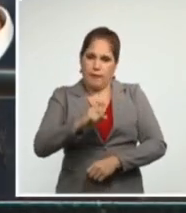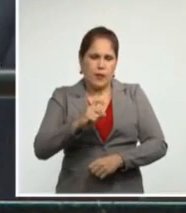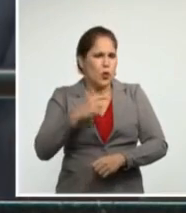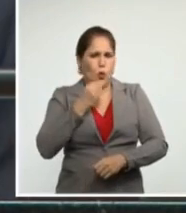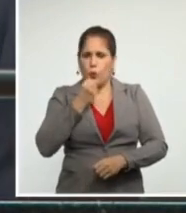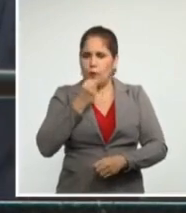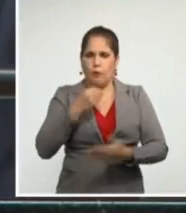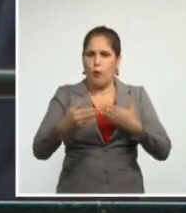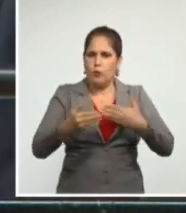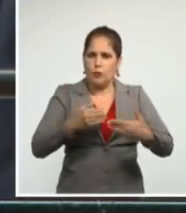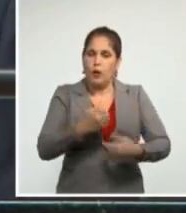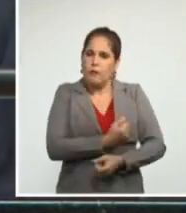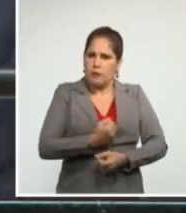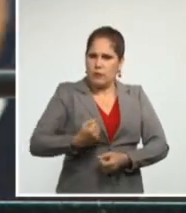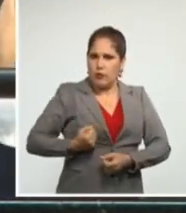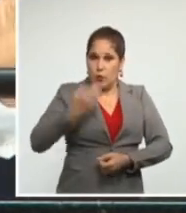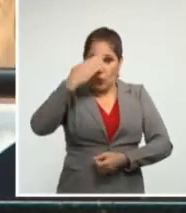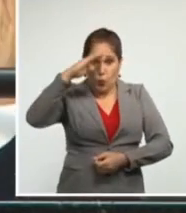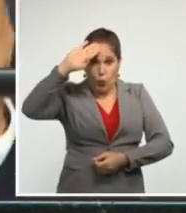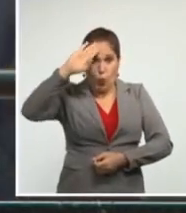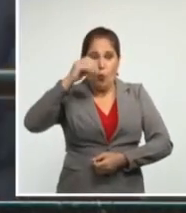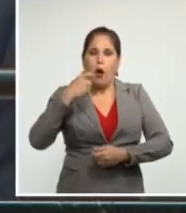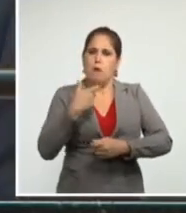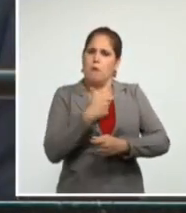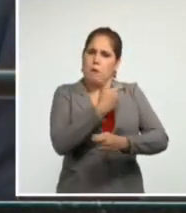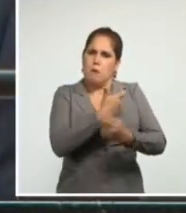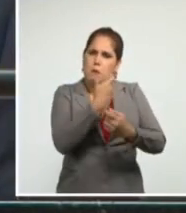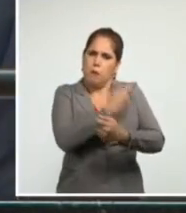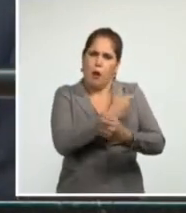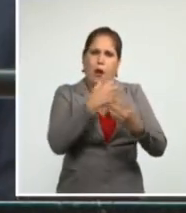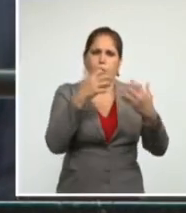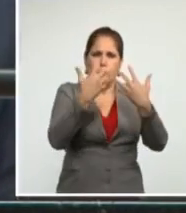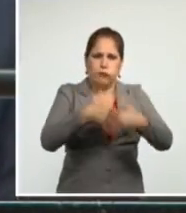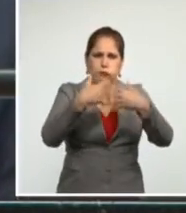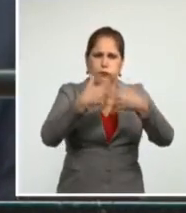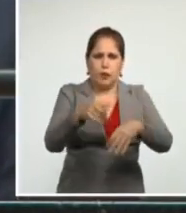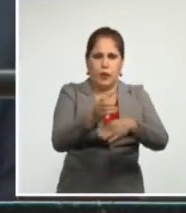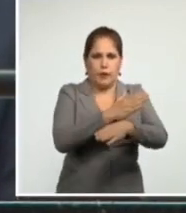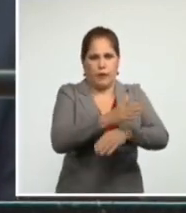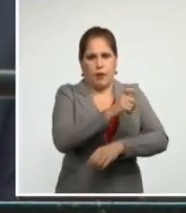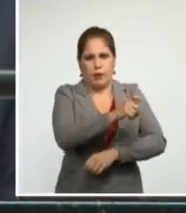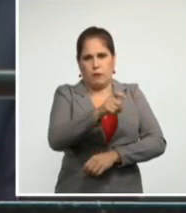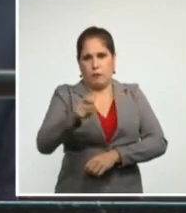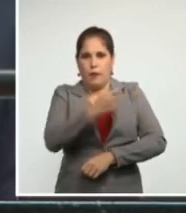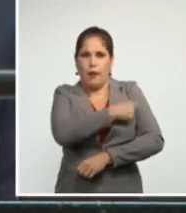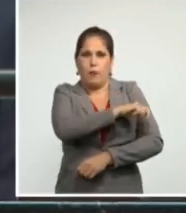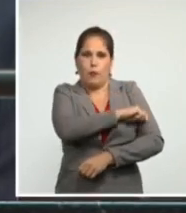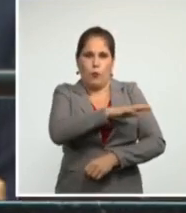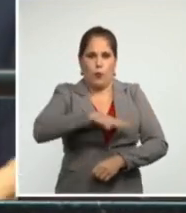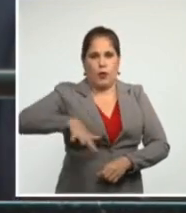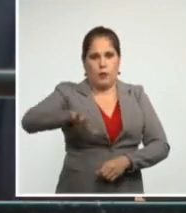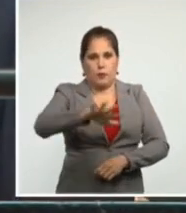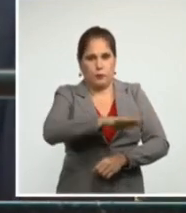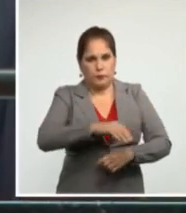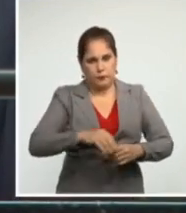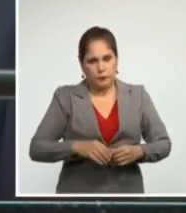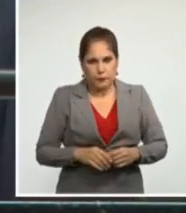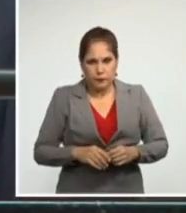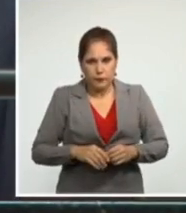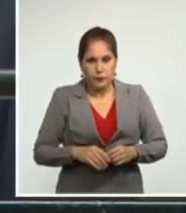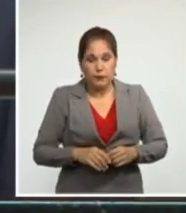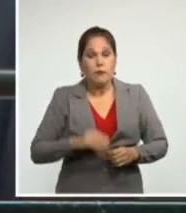Es un resultado ilustrativo del esfuerzo de la ciencia al servicio del pueblo y de la